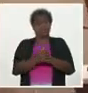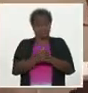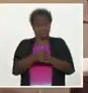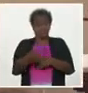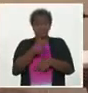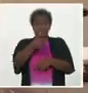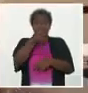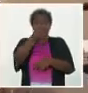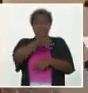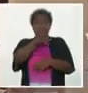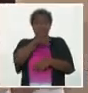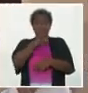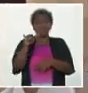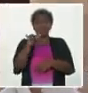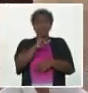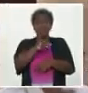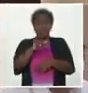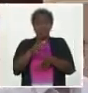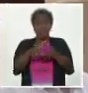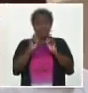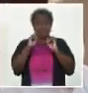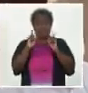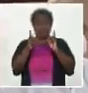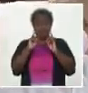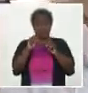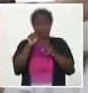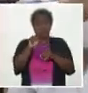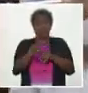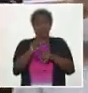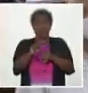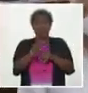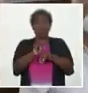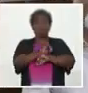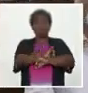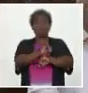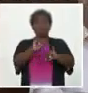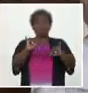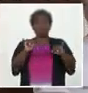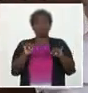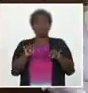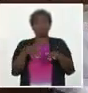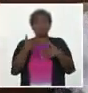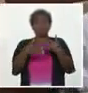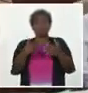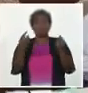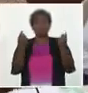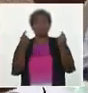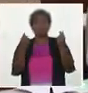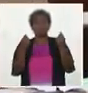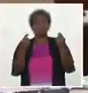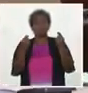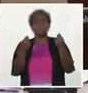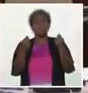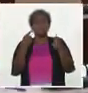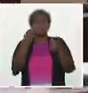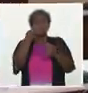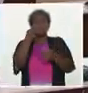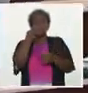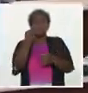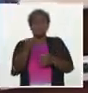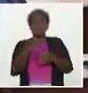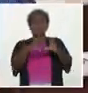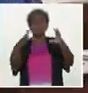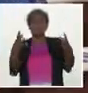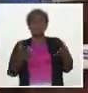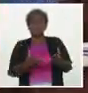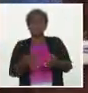hizo alusión en este encuentro a recientes reportes de prensa sobre un fenómeno financiero que se ha venido constatando en el mundo